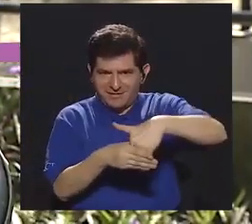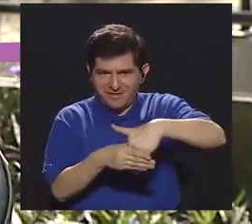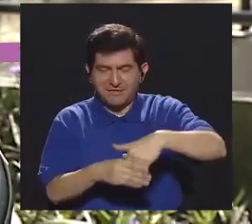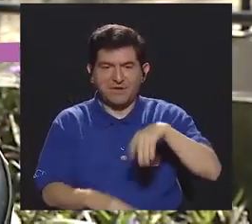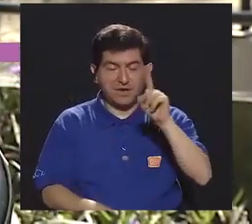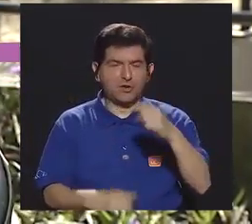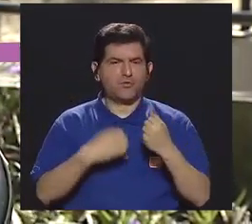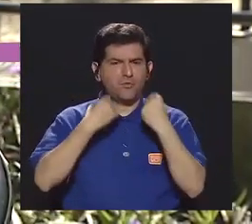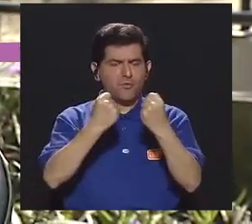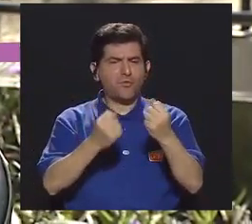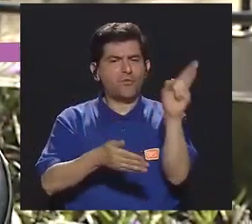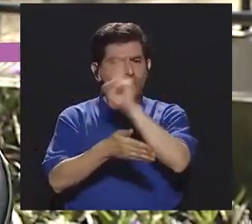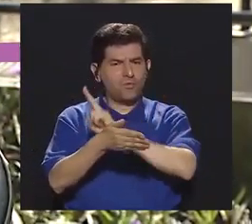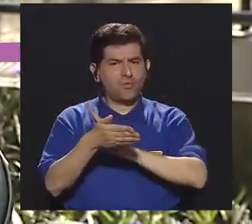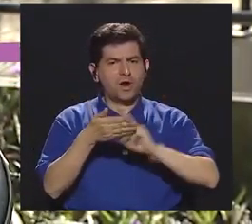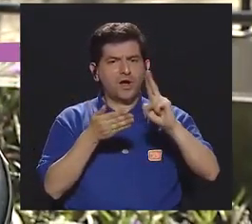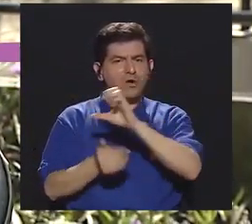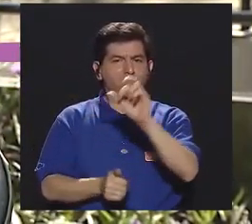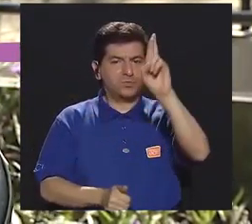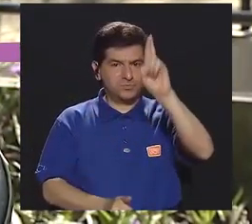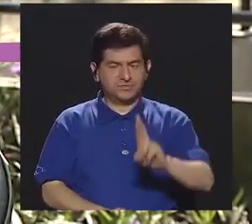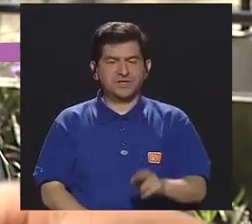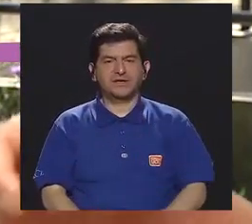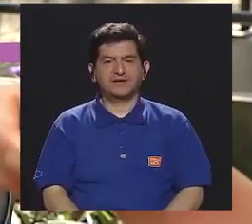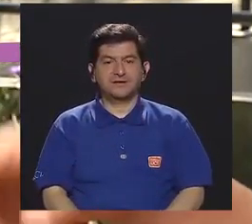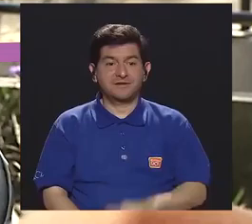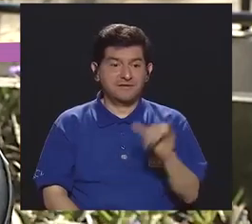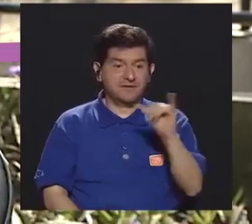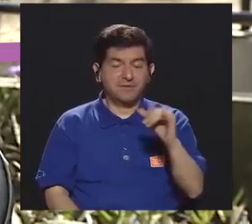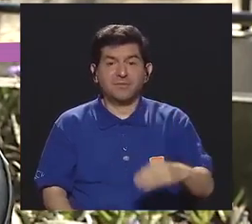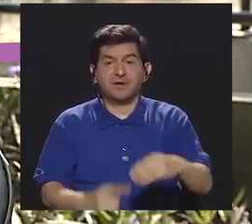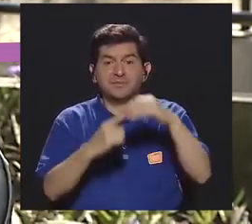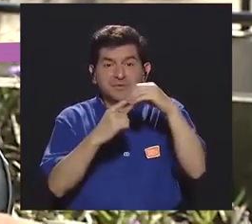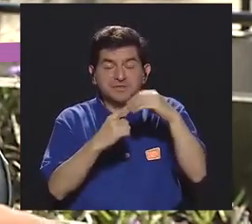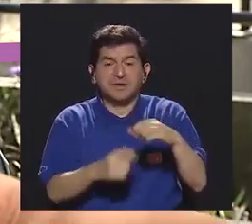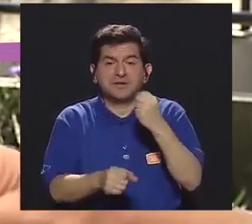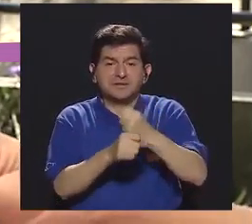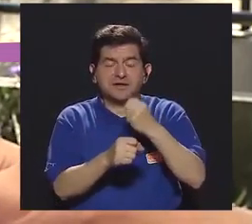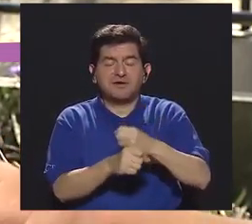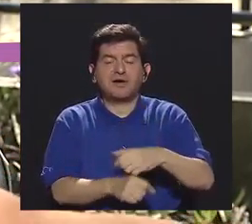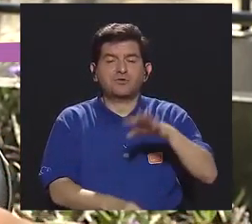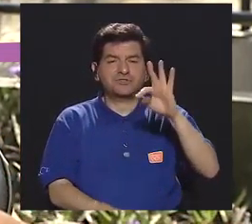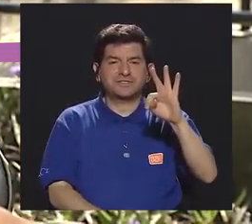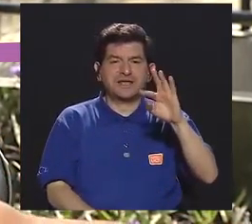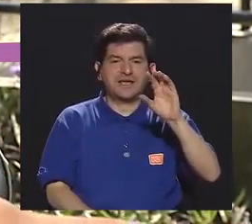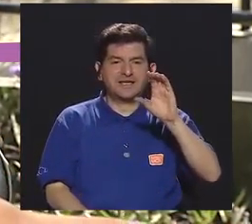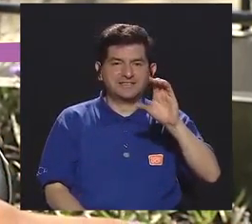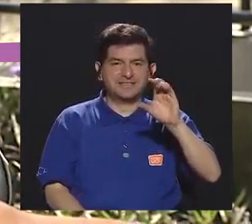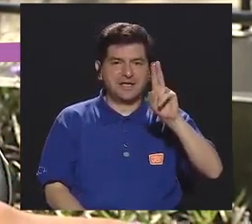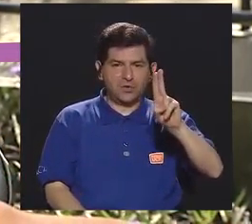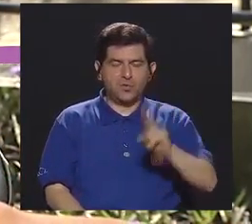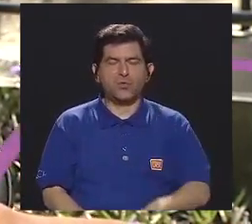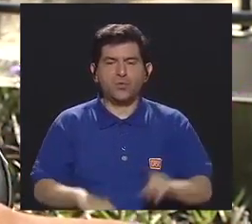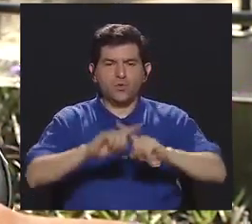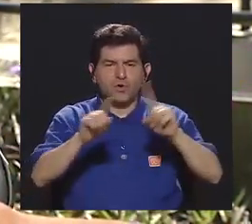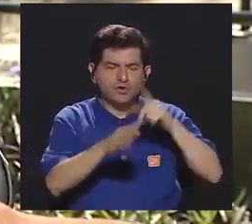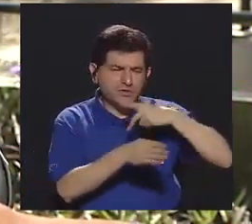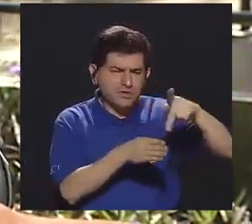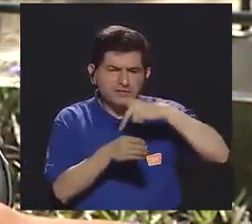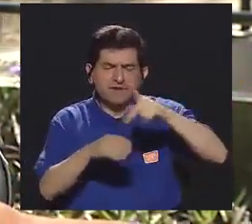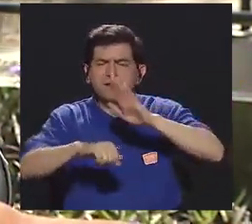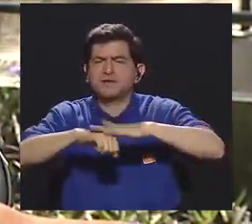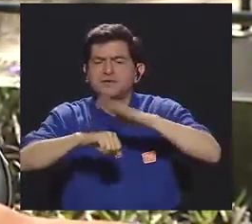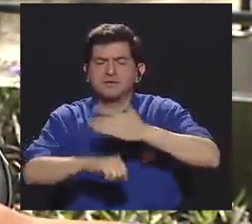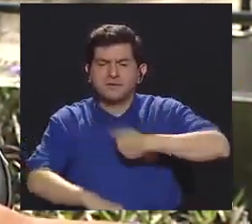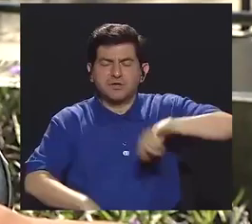intervenir y una de las fortalezas que tiene la Universidad de Costa Rica es, y principalmente los trabajos comunales universitarios, es que esta interdisciplinaridad